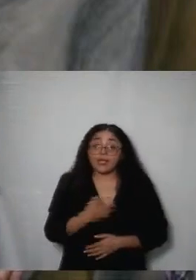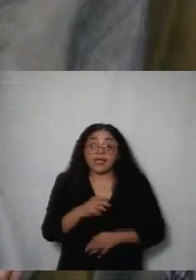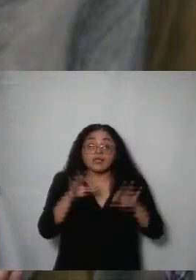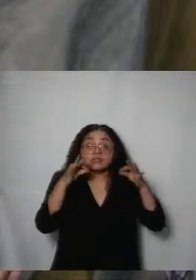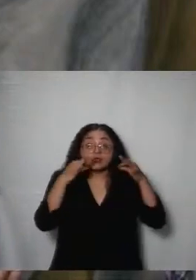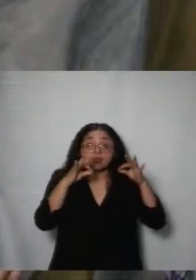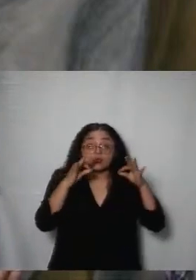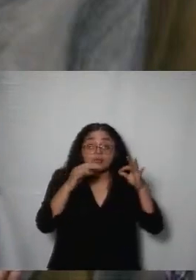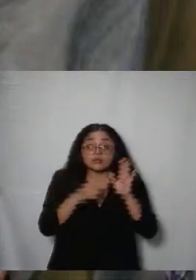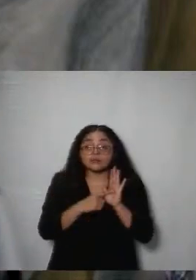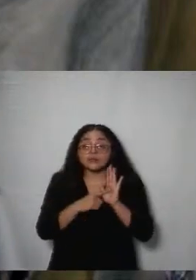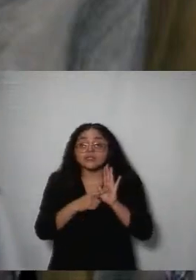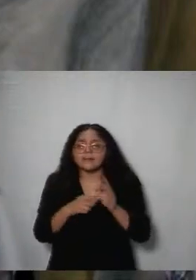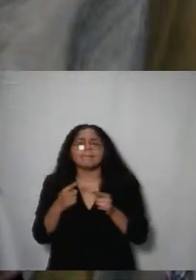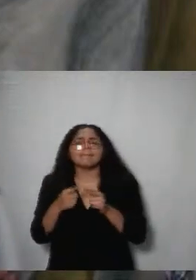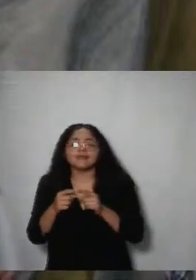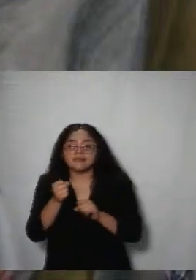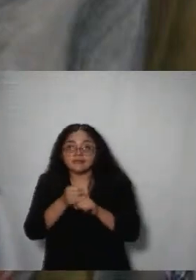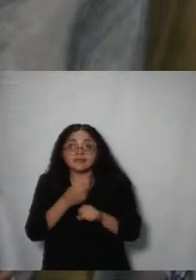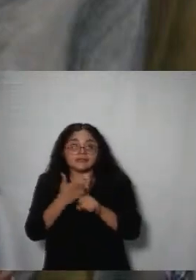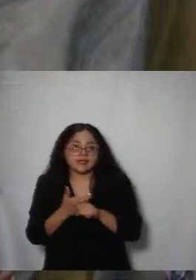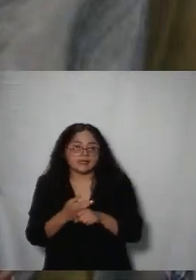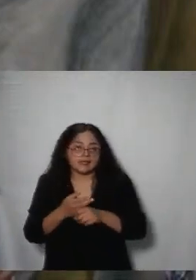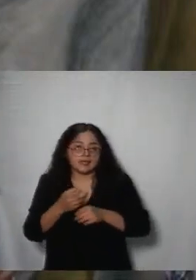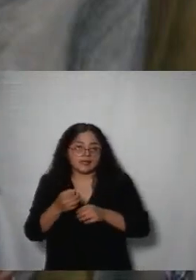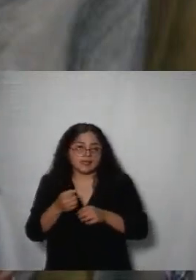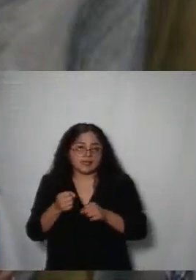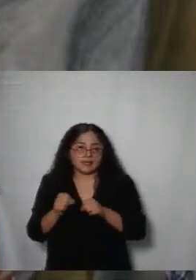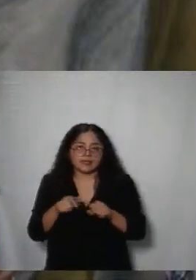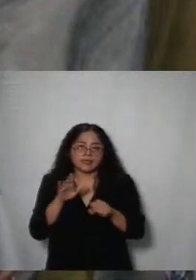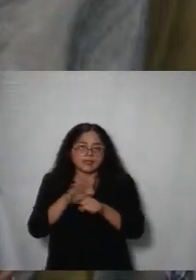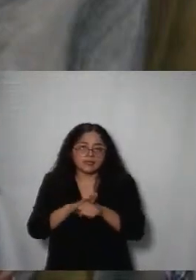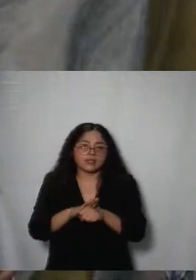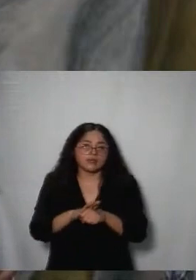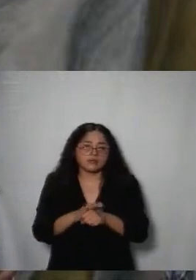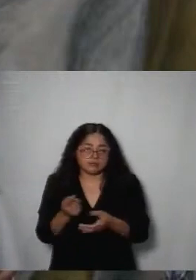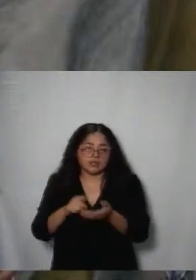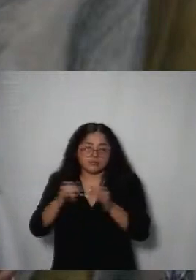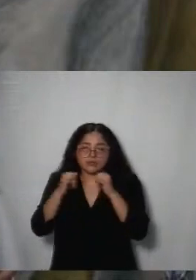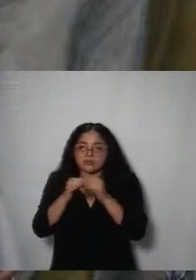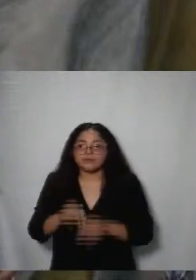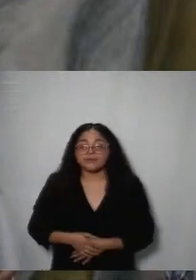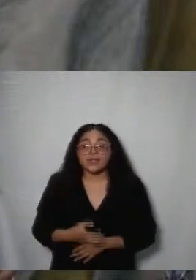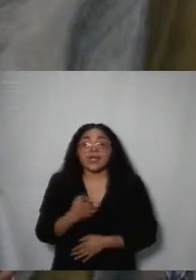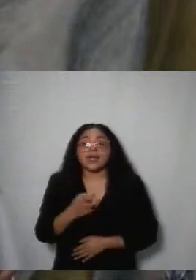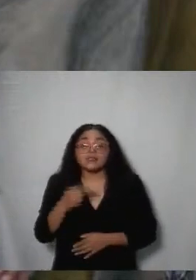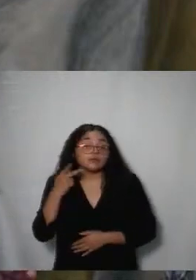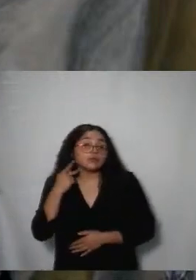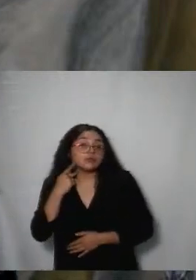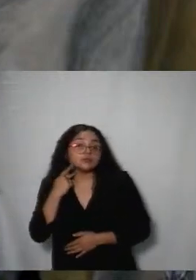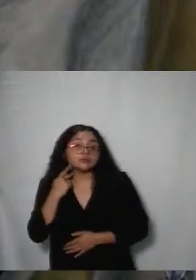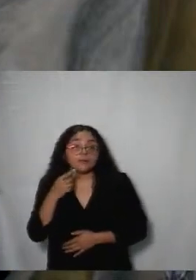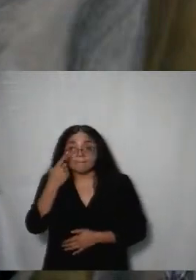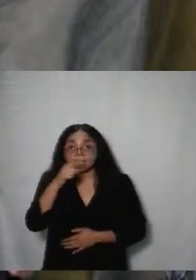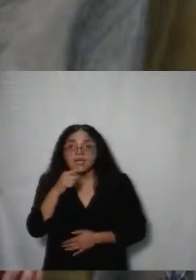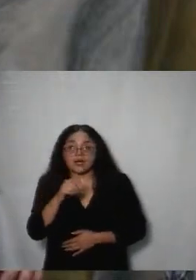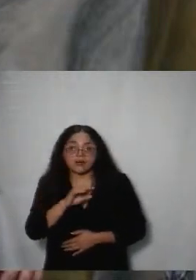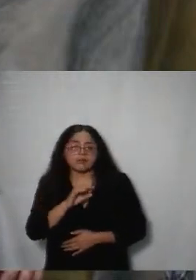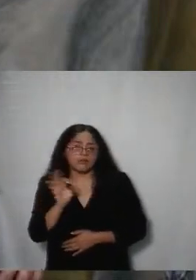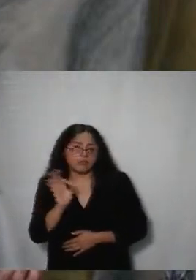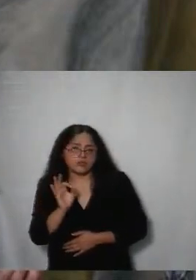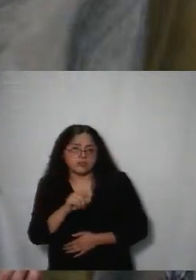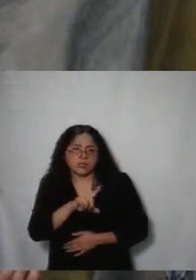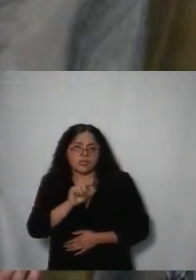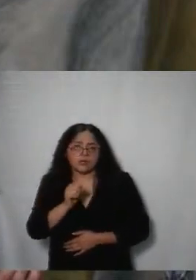por parte de la Secretaría Ejecutiva esta política de transparencia proactiva a efecto de que pueda ser